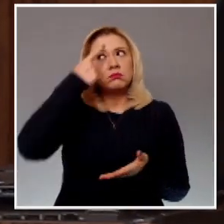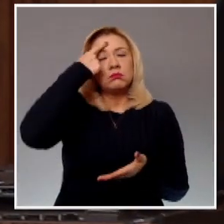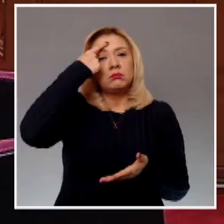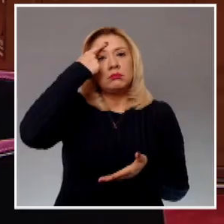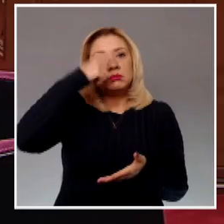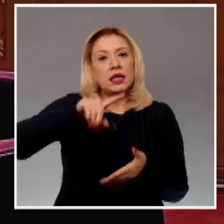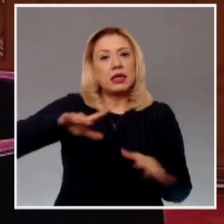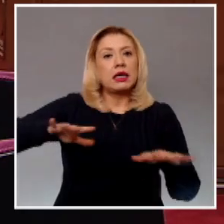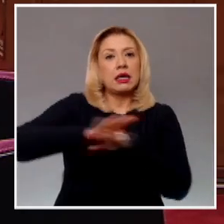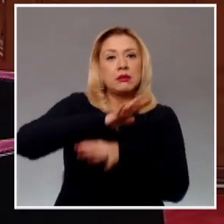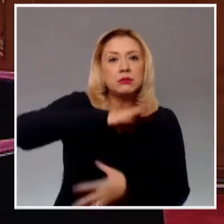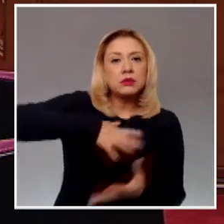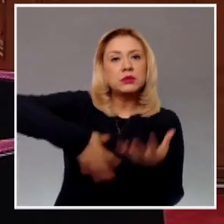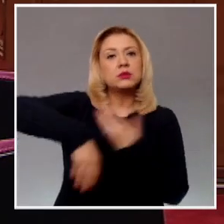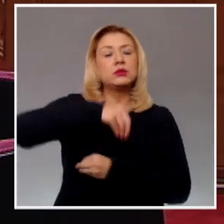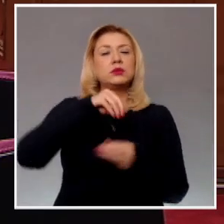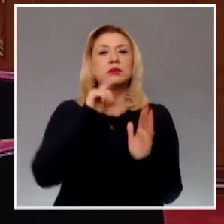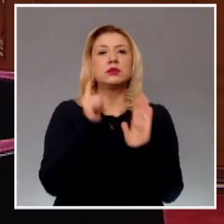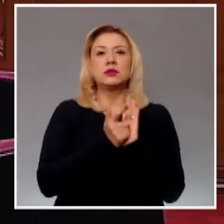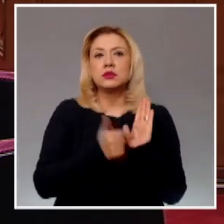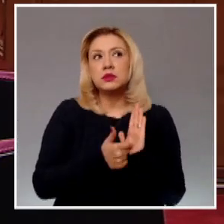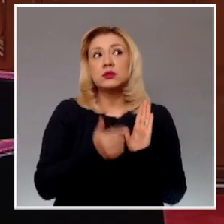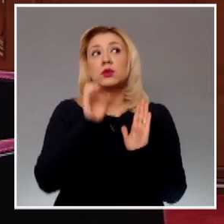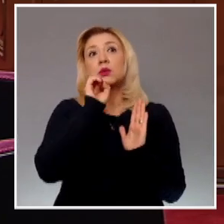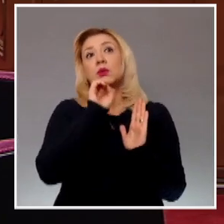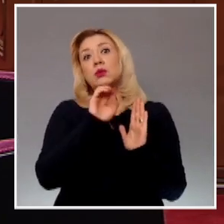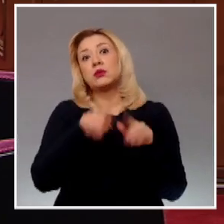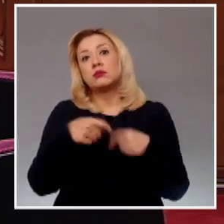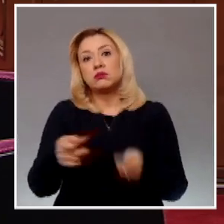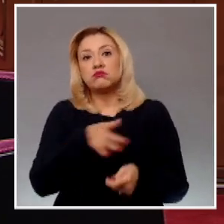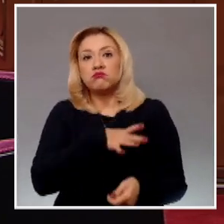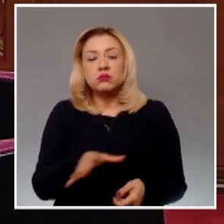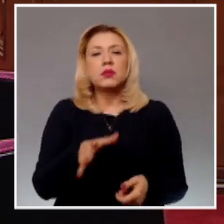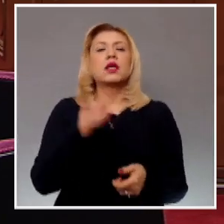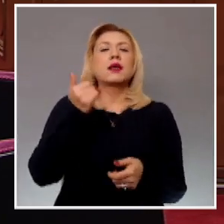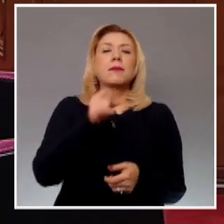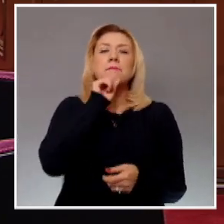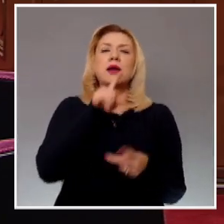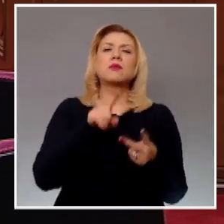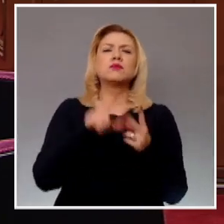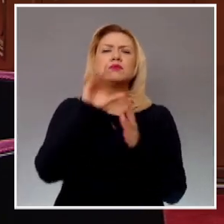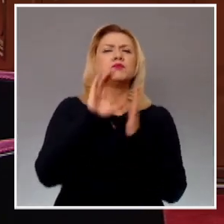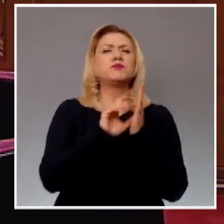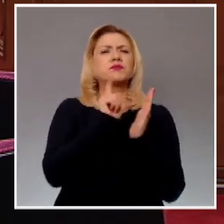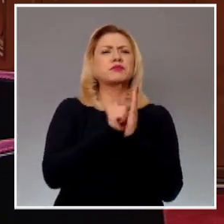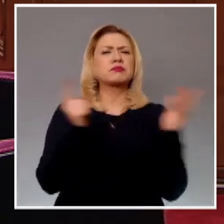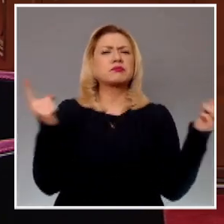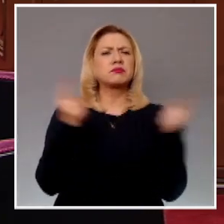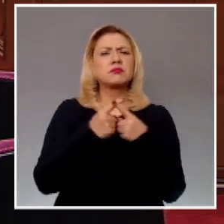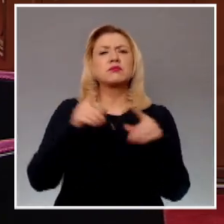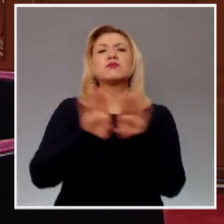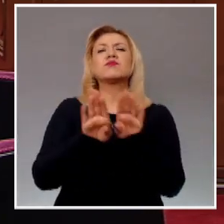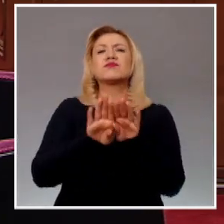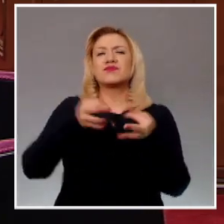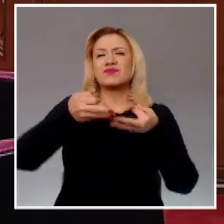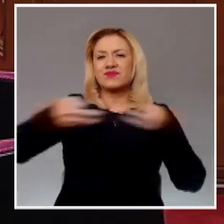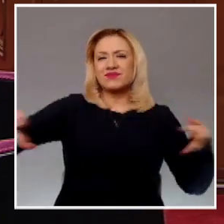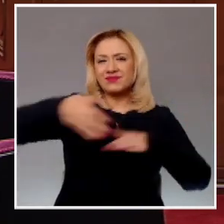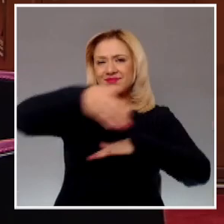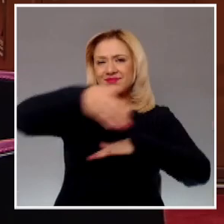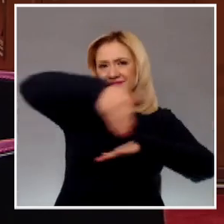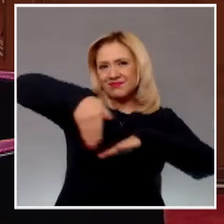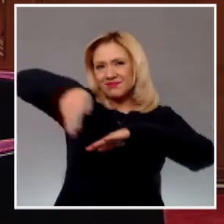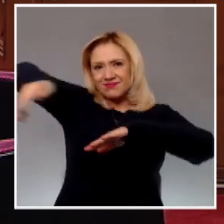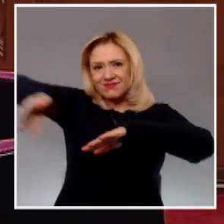aclaración de la sentencia dictada en una controversia constitucional relativa a los límites territoriales, en el caso conocido como los